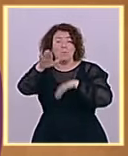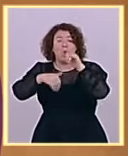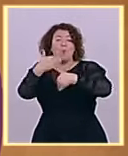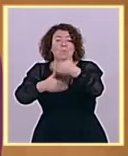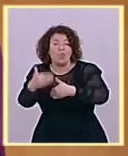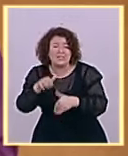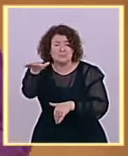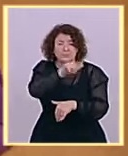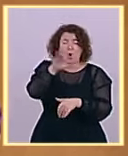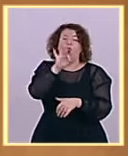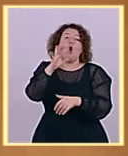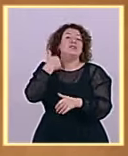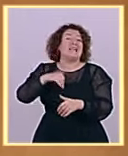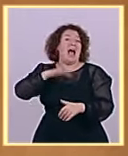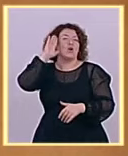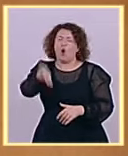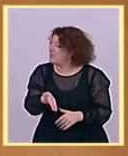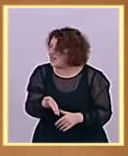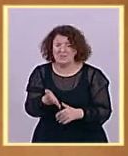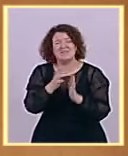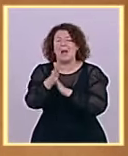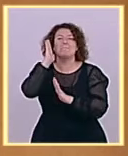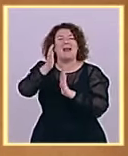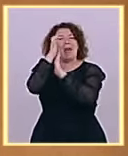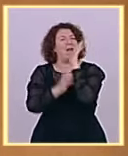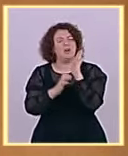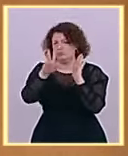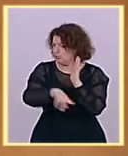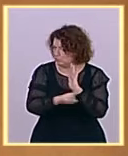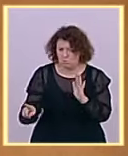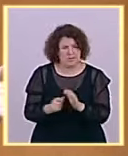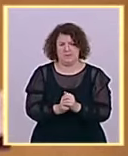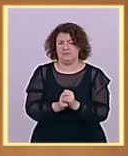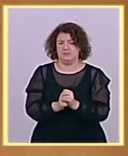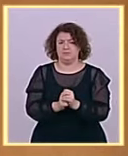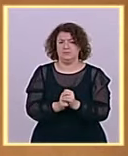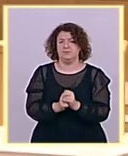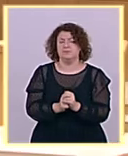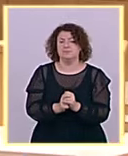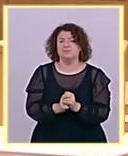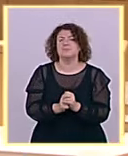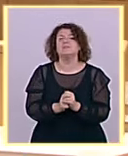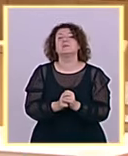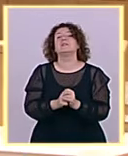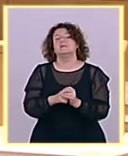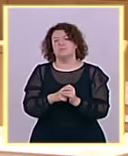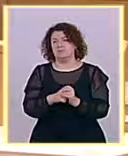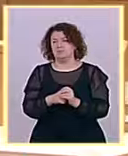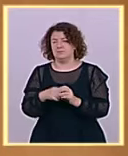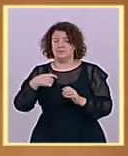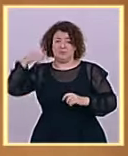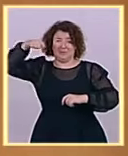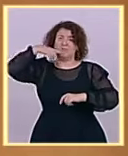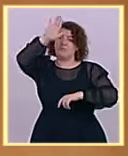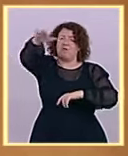o condenado por corrupción política. segundo, señoría... Senadora Cedo de Reyes, guarde silencio, por favor. Y segundo, señoría, que